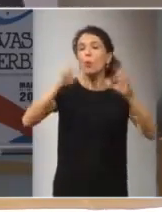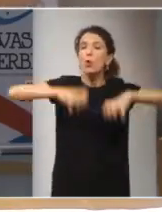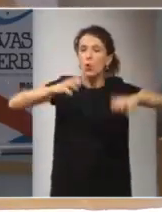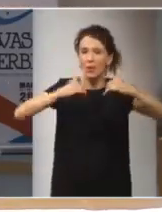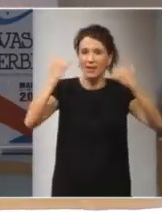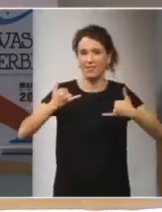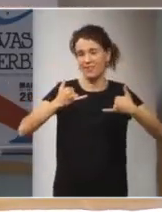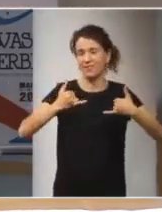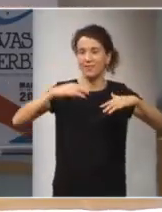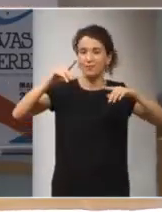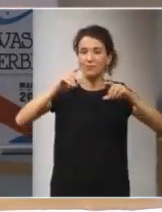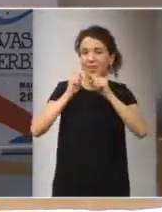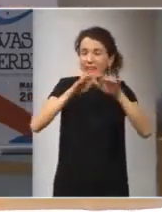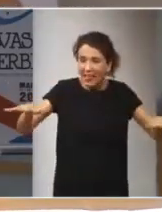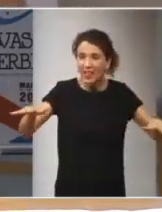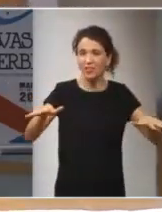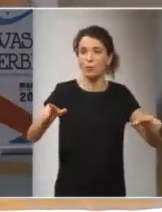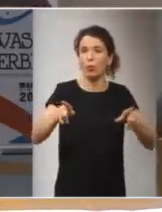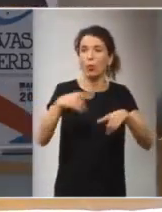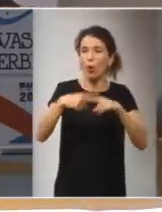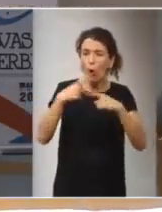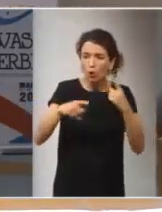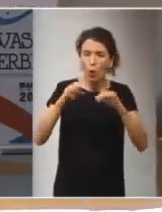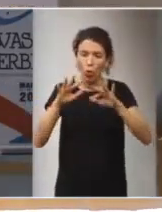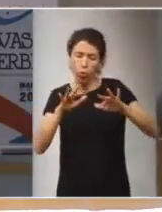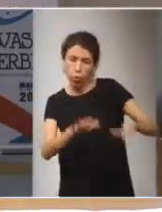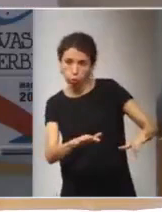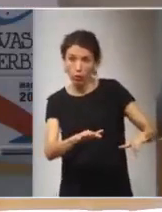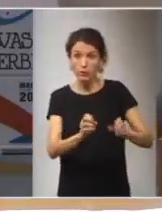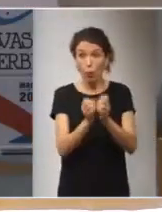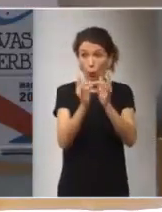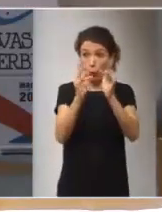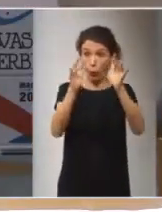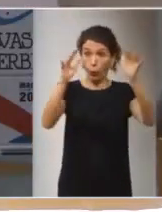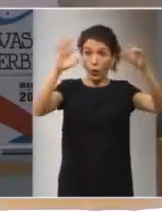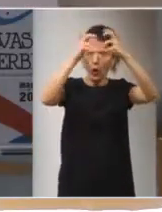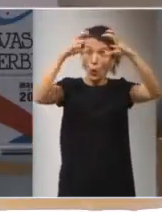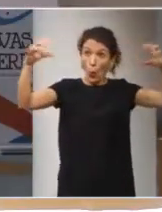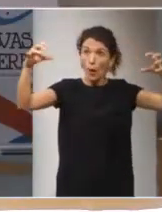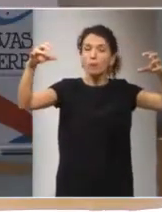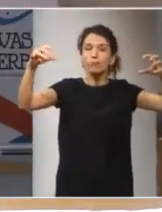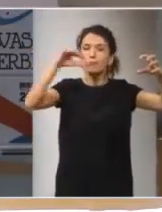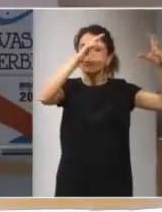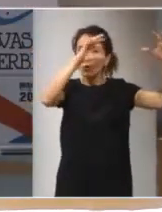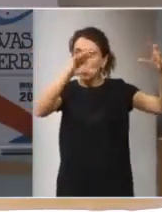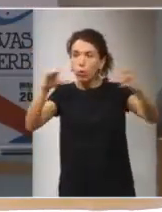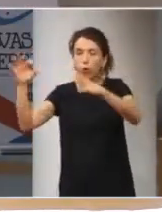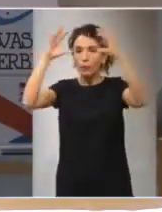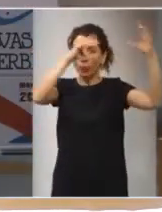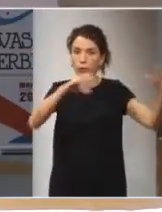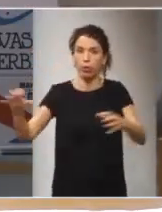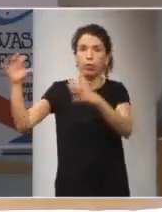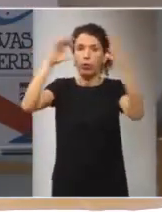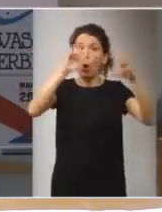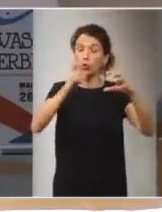es decir que la radiación los escombros y demás que suben en diferentes nubes se mueven de forma regional y se